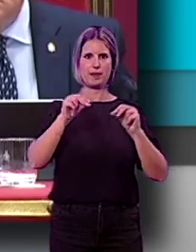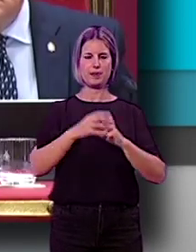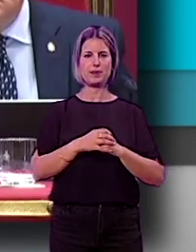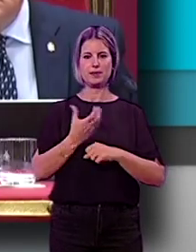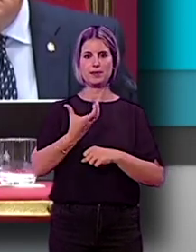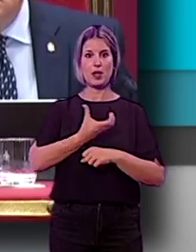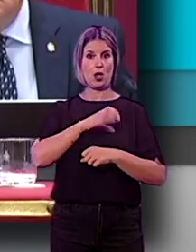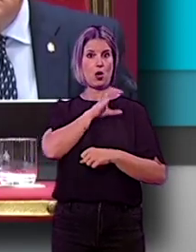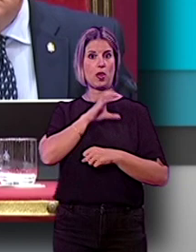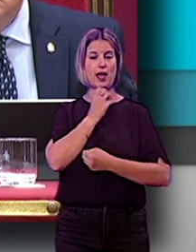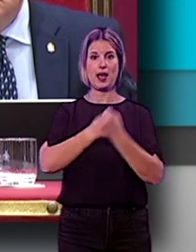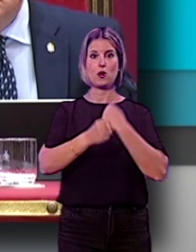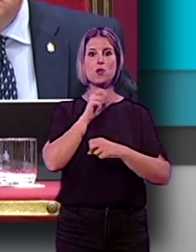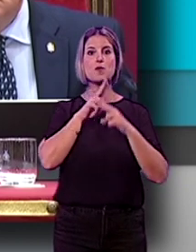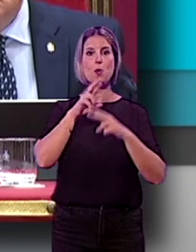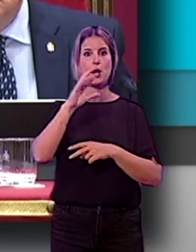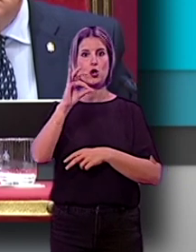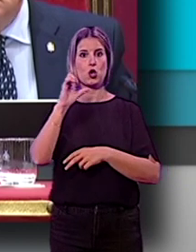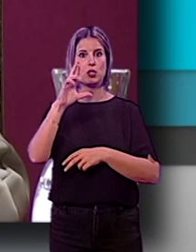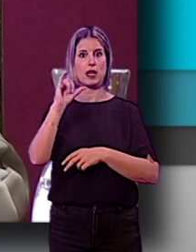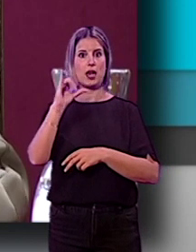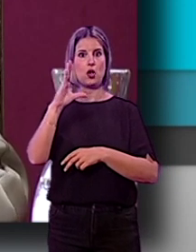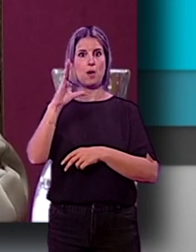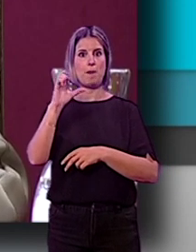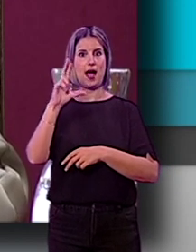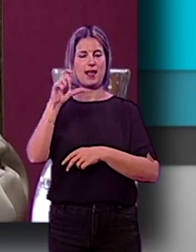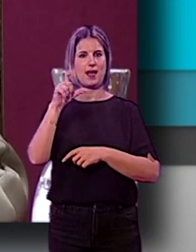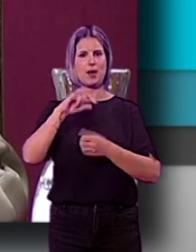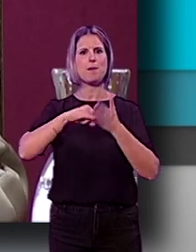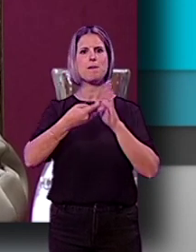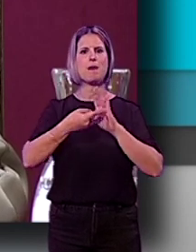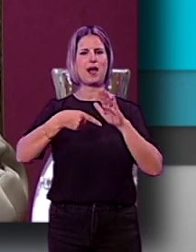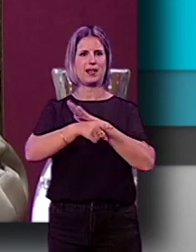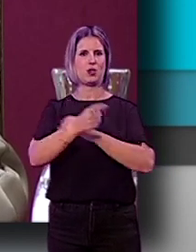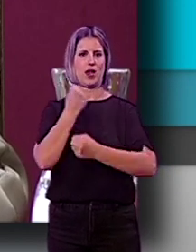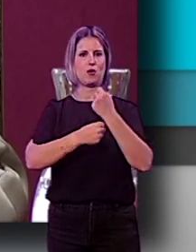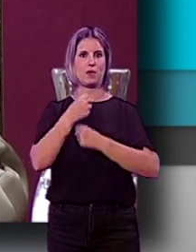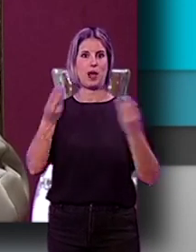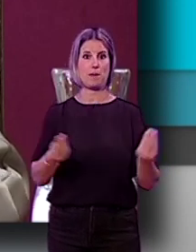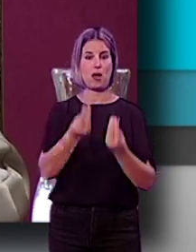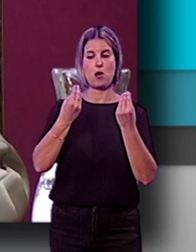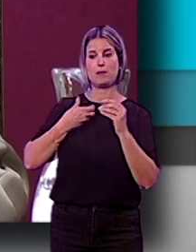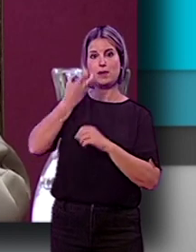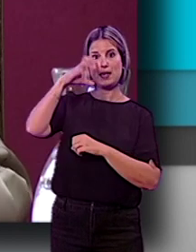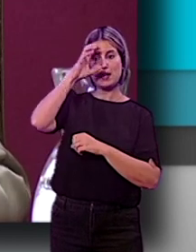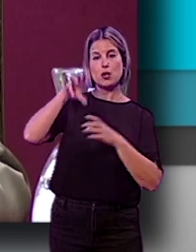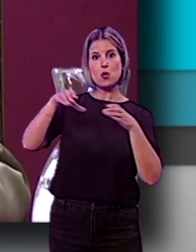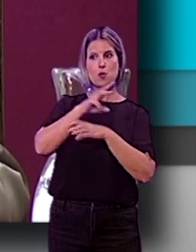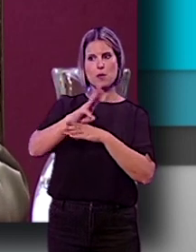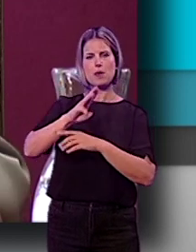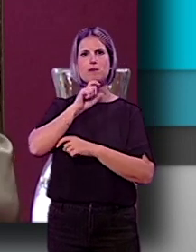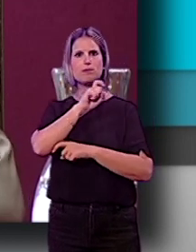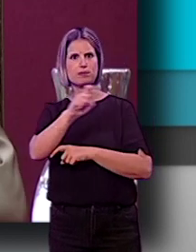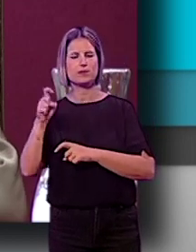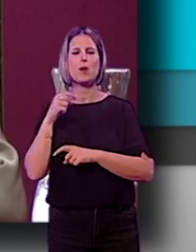La concejal de Economía, Rosario Payarés, ha asegurado que el plan de mejora de la gestión económica, anunciado en enero por el equipo de gobierno municipal del PP, ha